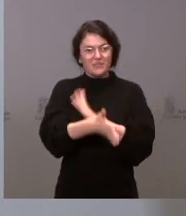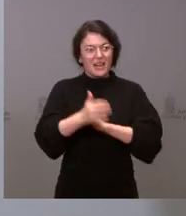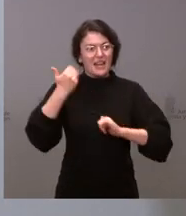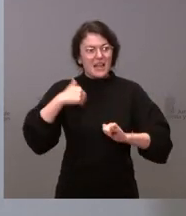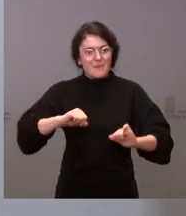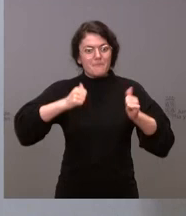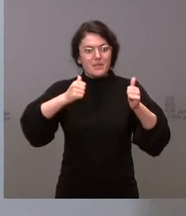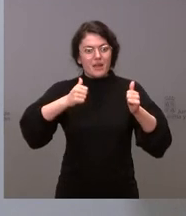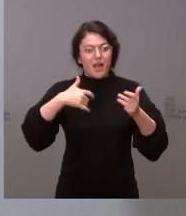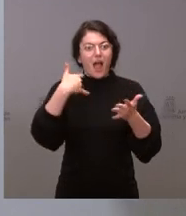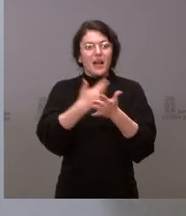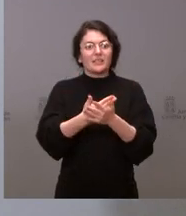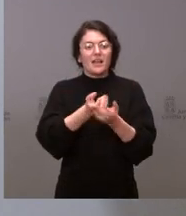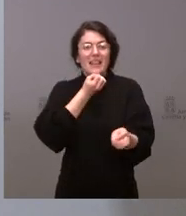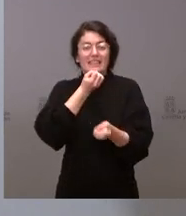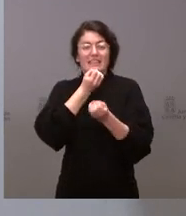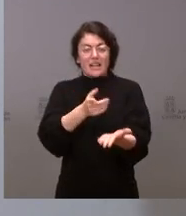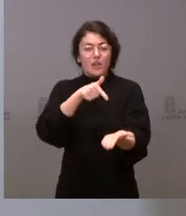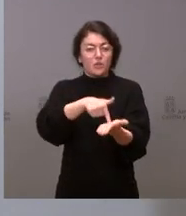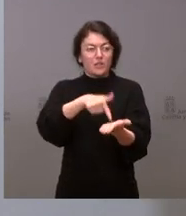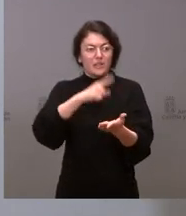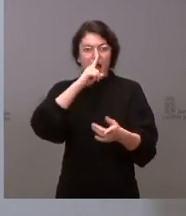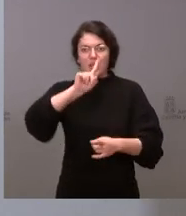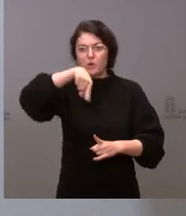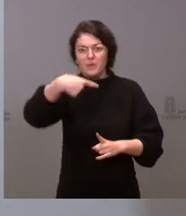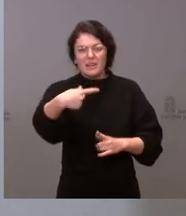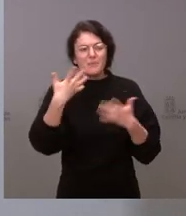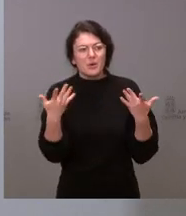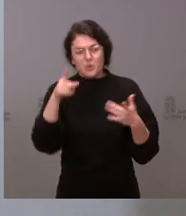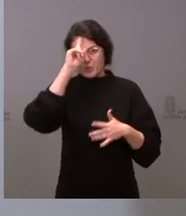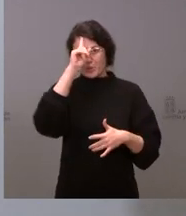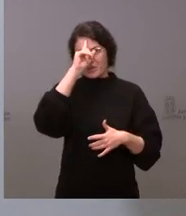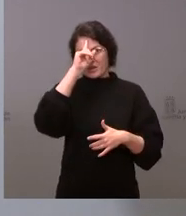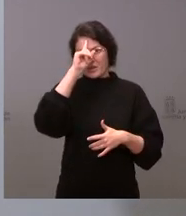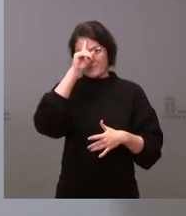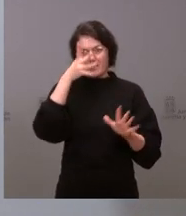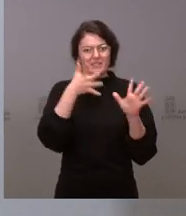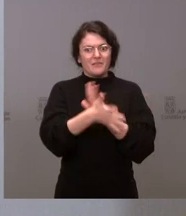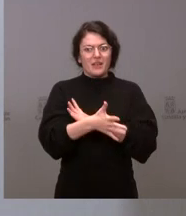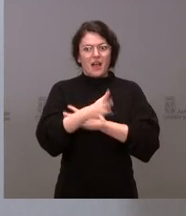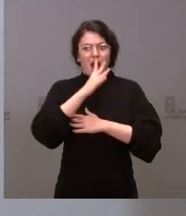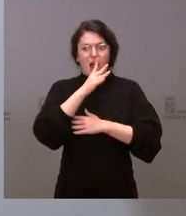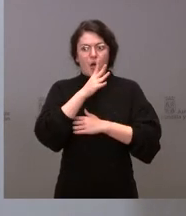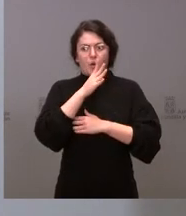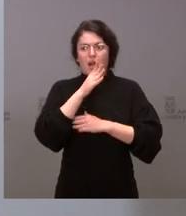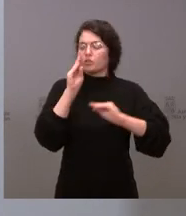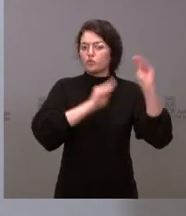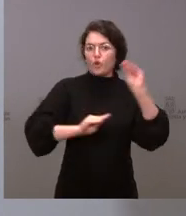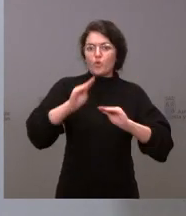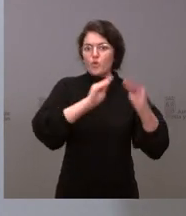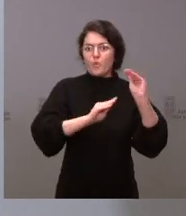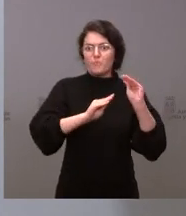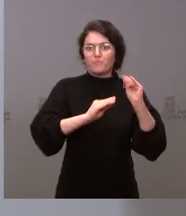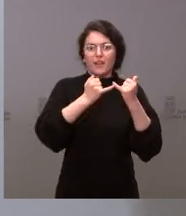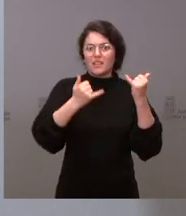declaración de la renta 2023, pero claro, eso no sé en qué medida ayuda a resolver esta situación en este momento. Y una última